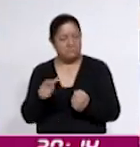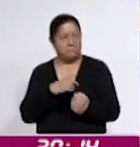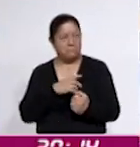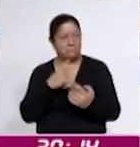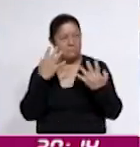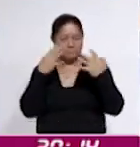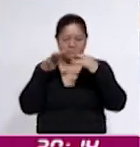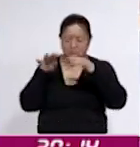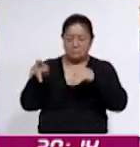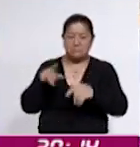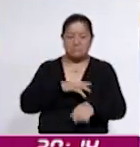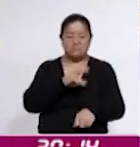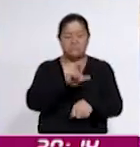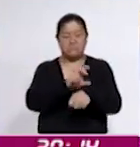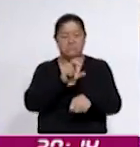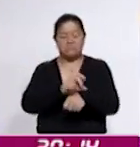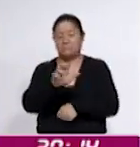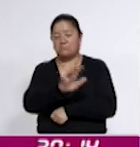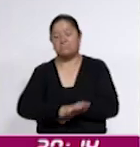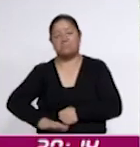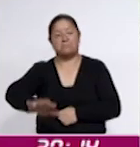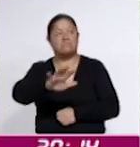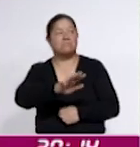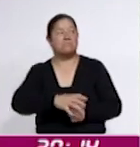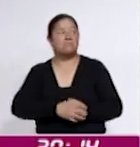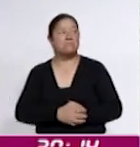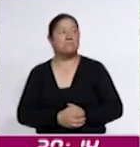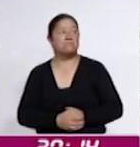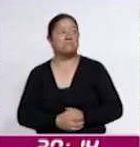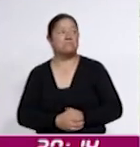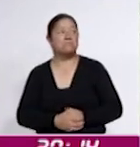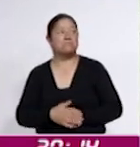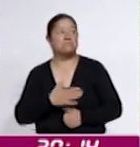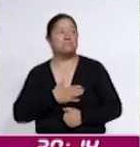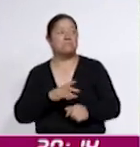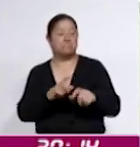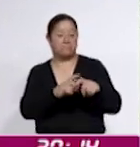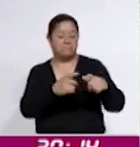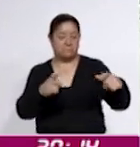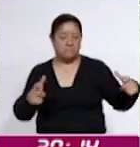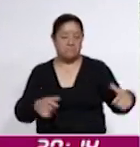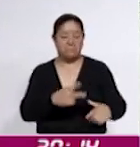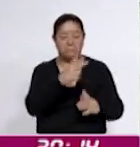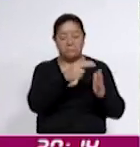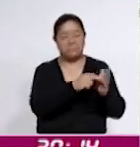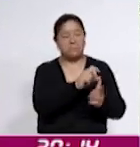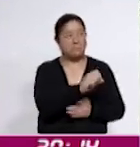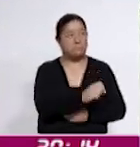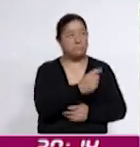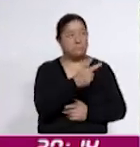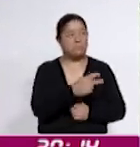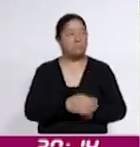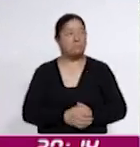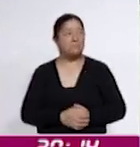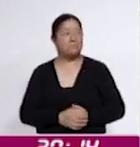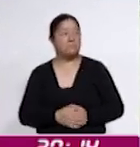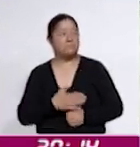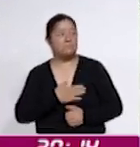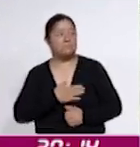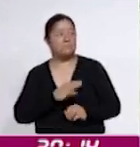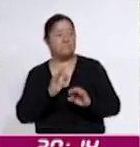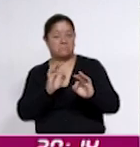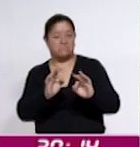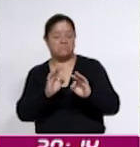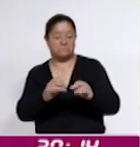referentes en la producción de huevo en la región. Hemos crecido desde el 2022, hemos tenido crecimientos muy buenos,